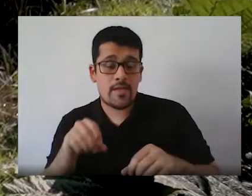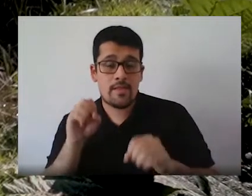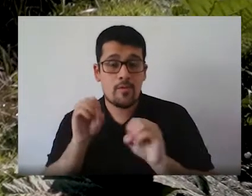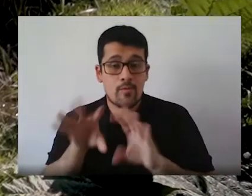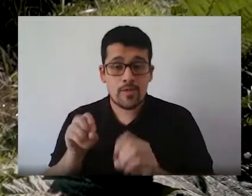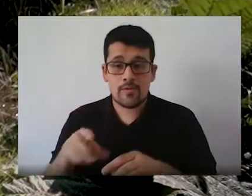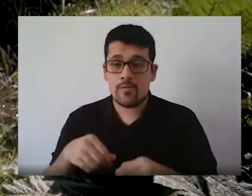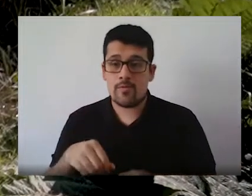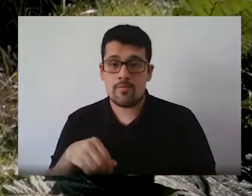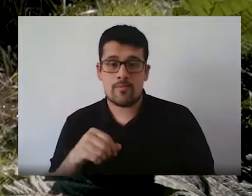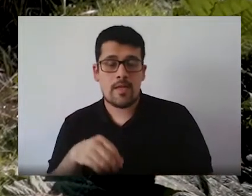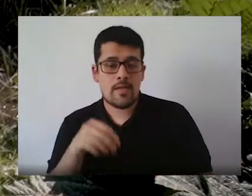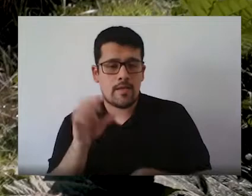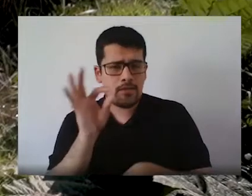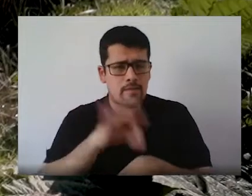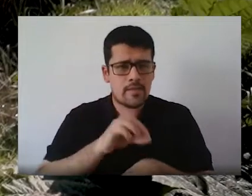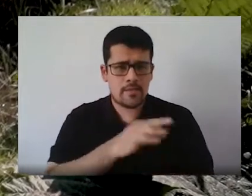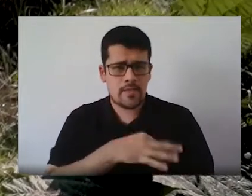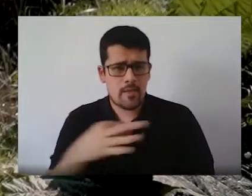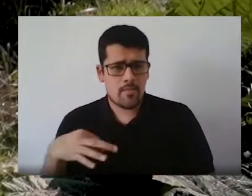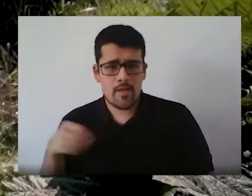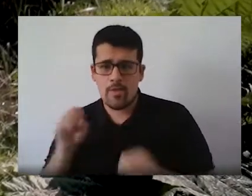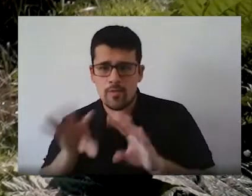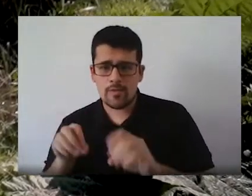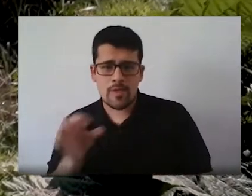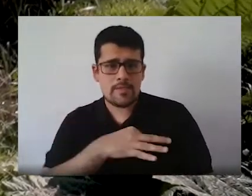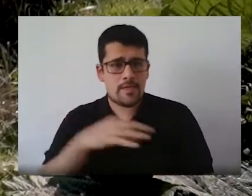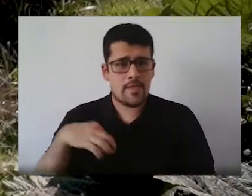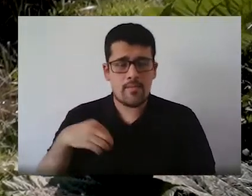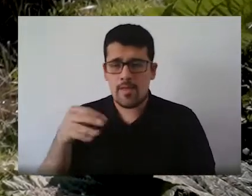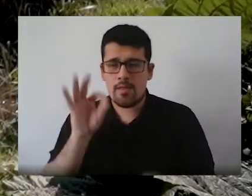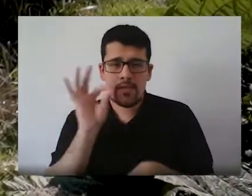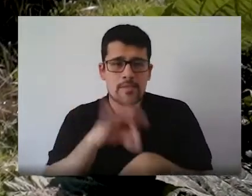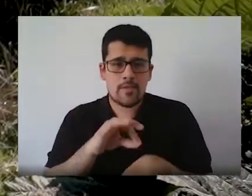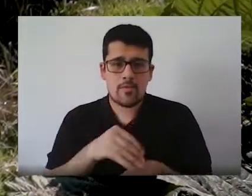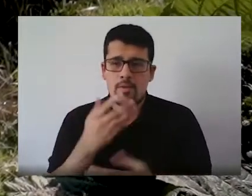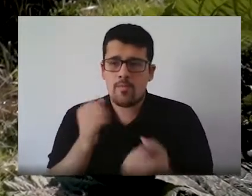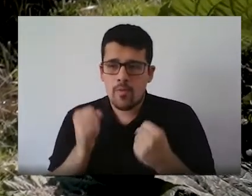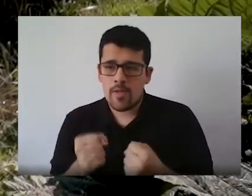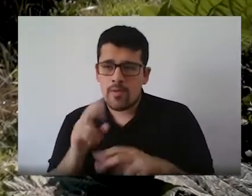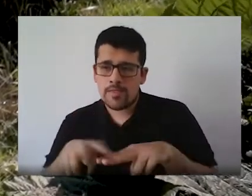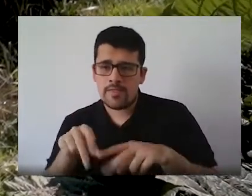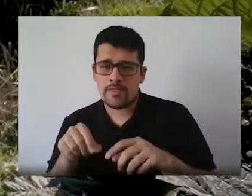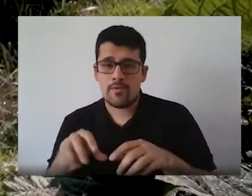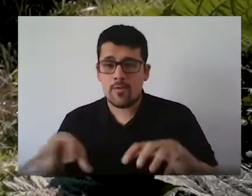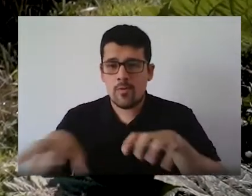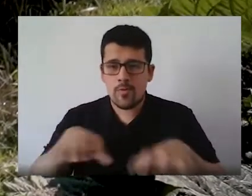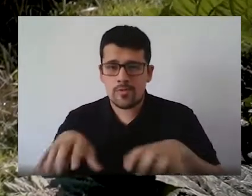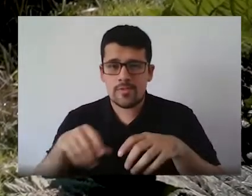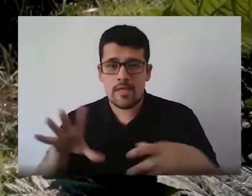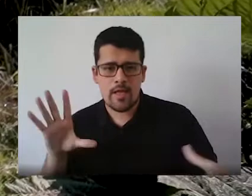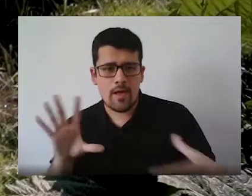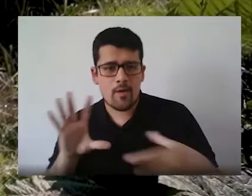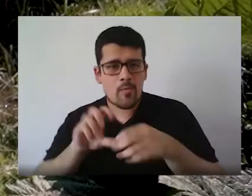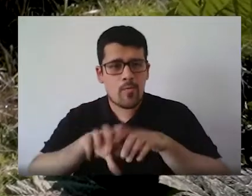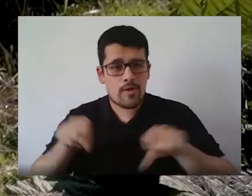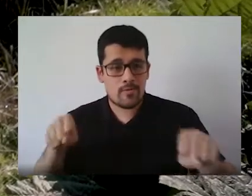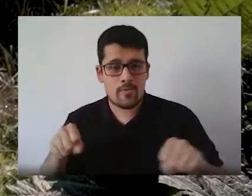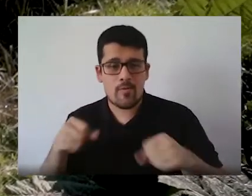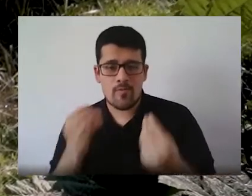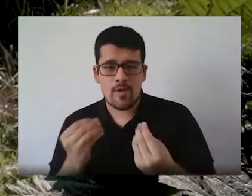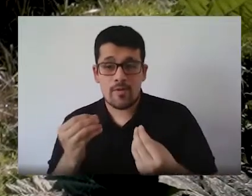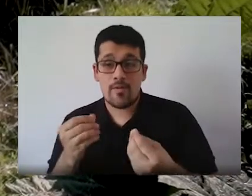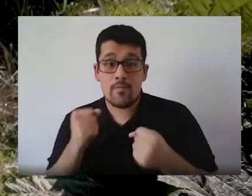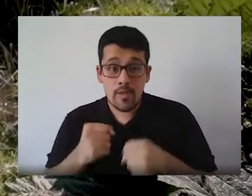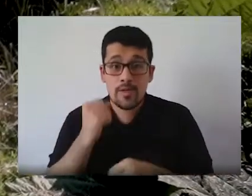seremia el deporte la seremia de salud entre otros y en ese contexto cierto hemos generado alianzas permanentes verdad para justamente